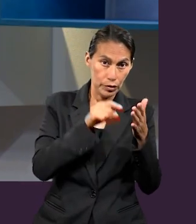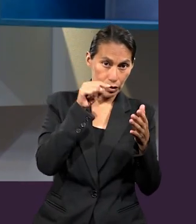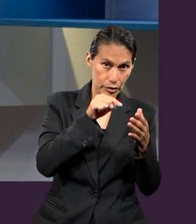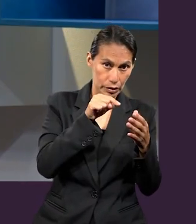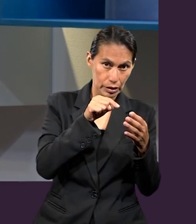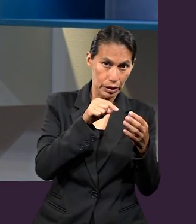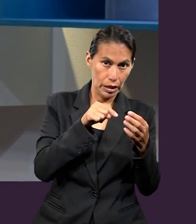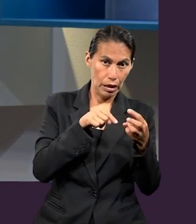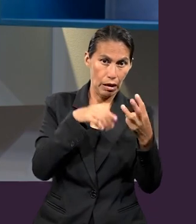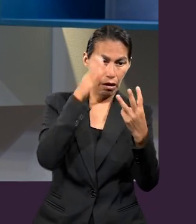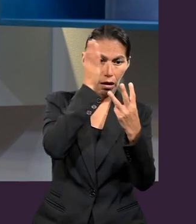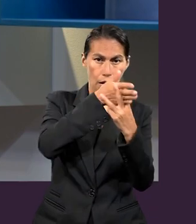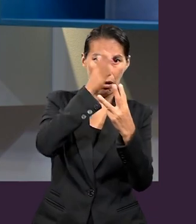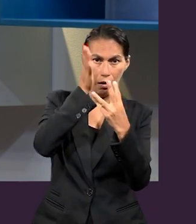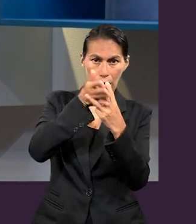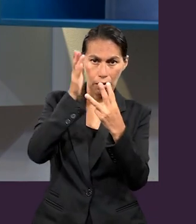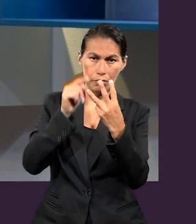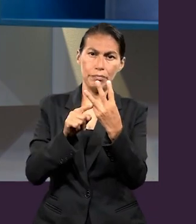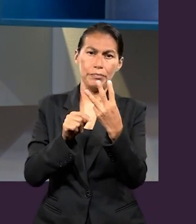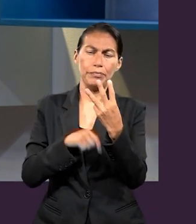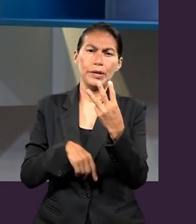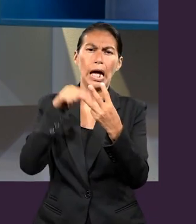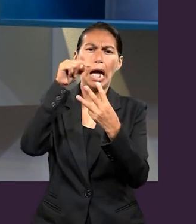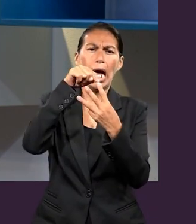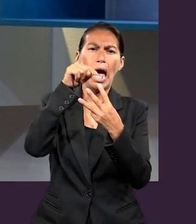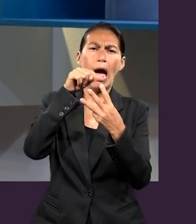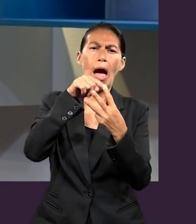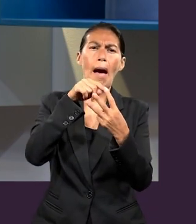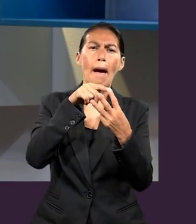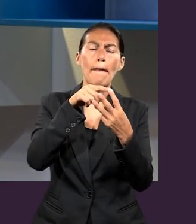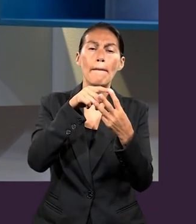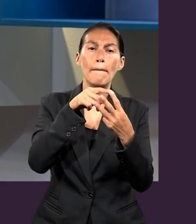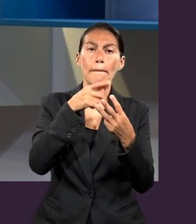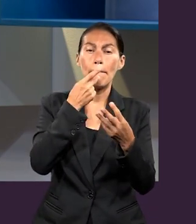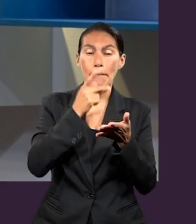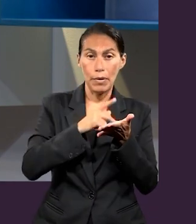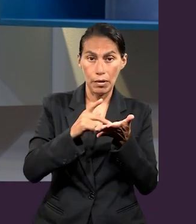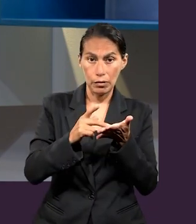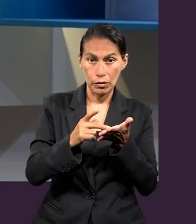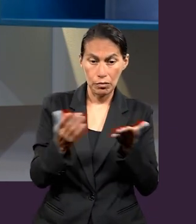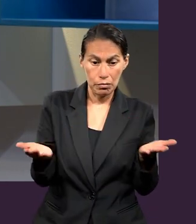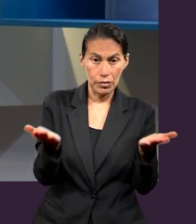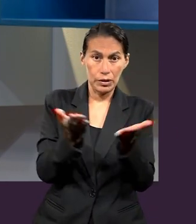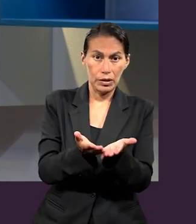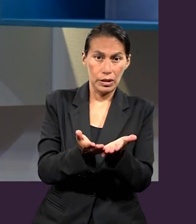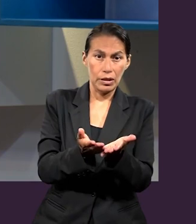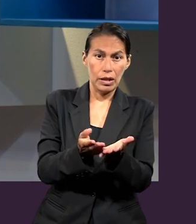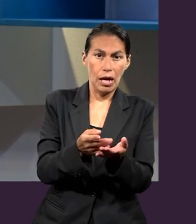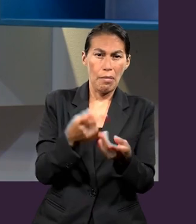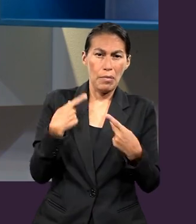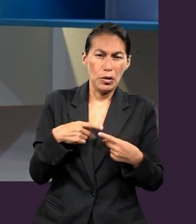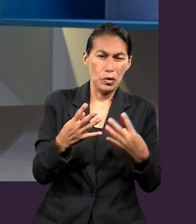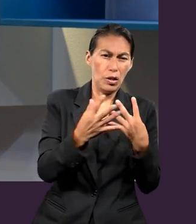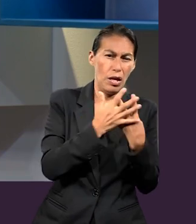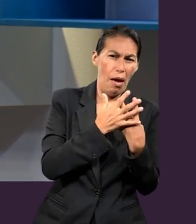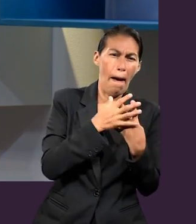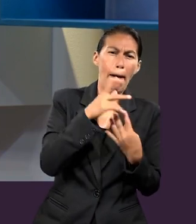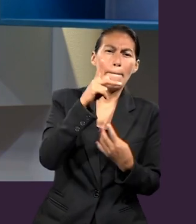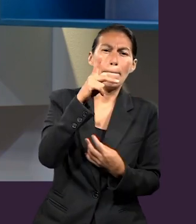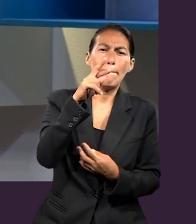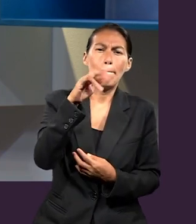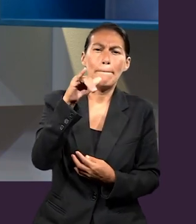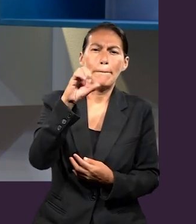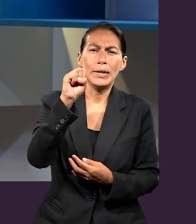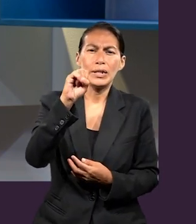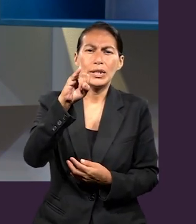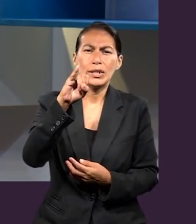que este capítulo está dividido en tres partes. En la primera, Pablo se presenta como un prisionero. Luego hace como un intermedio,